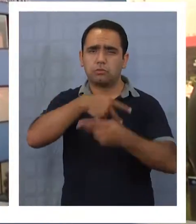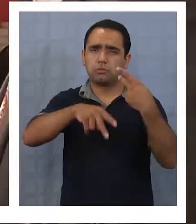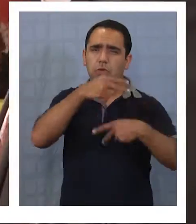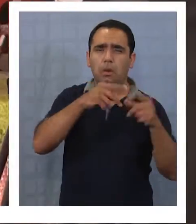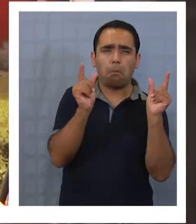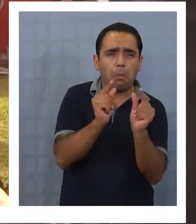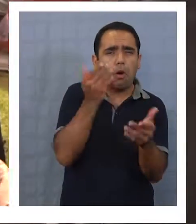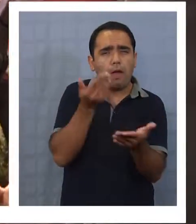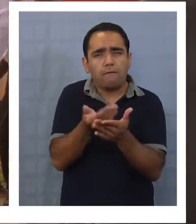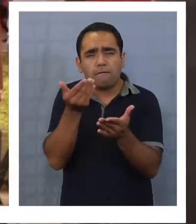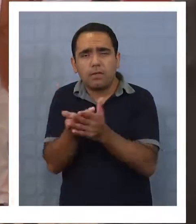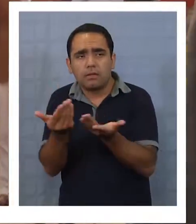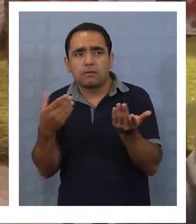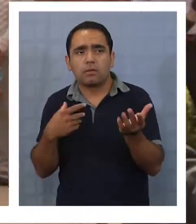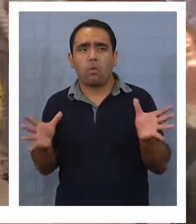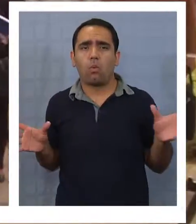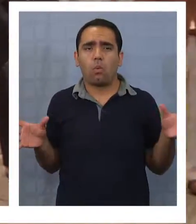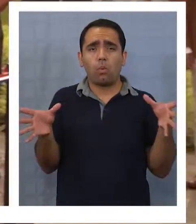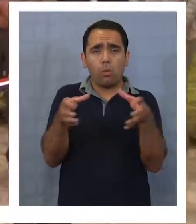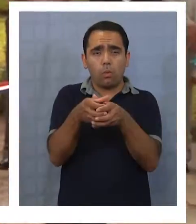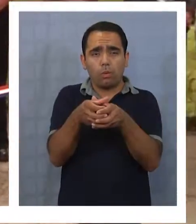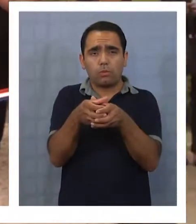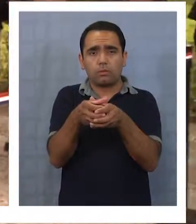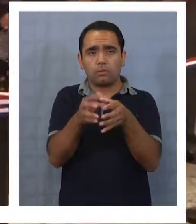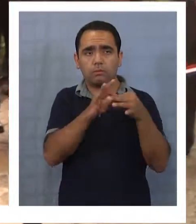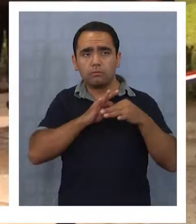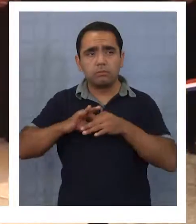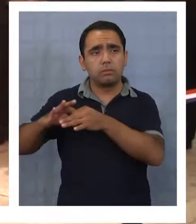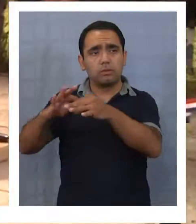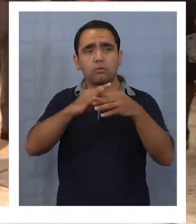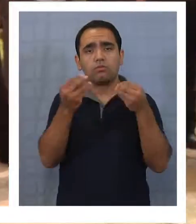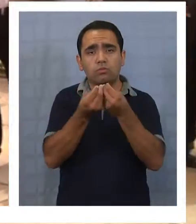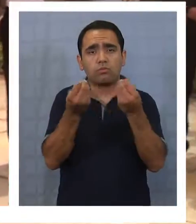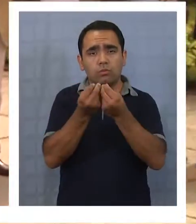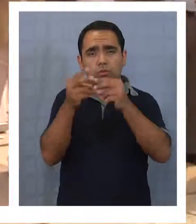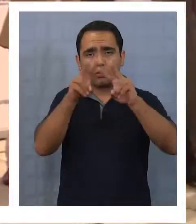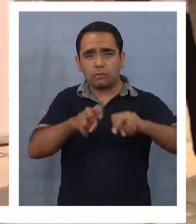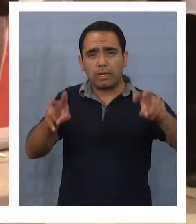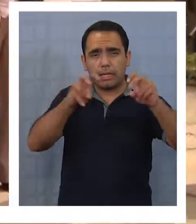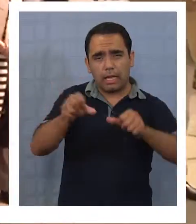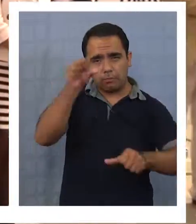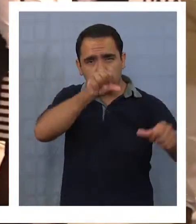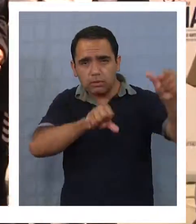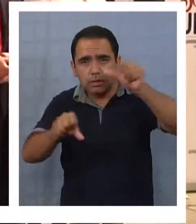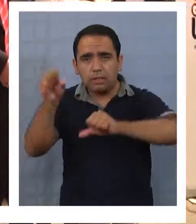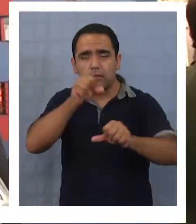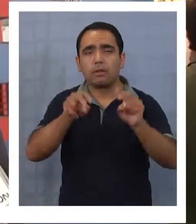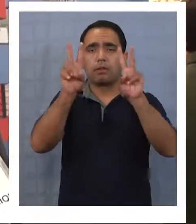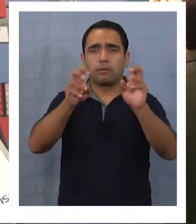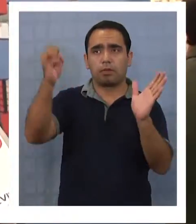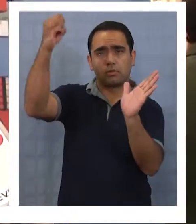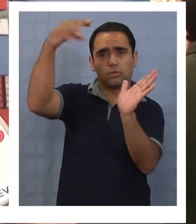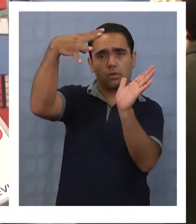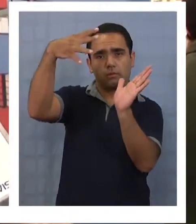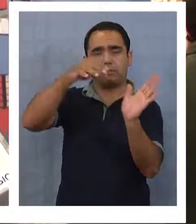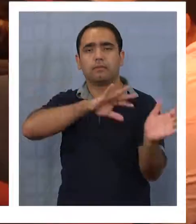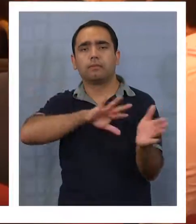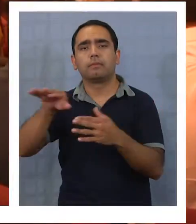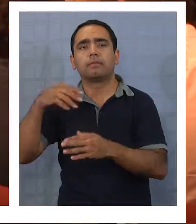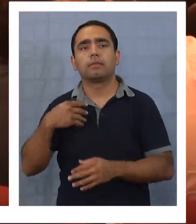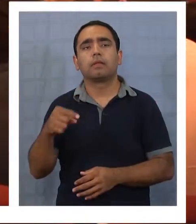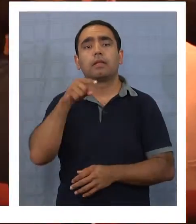historia de esta región, habíamos tenido juntos reunidos tantos investigadores y científicos del área solar.